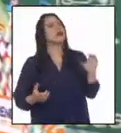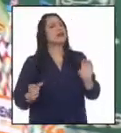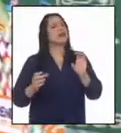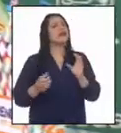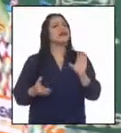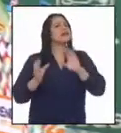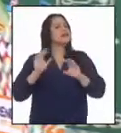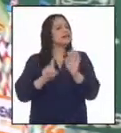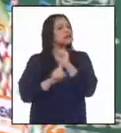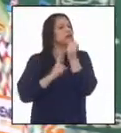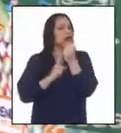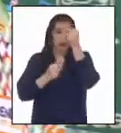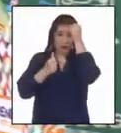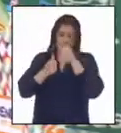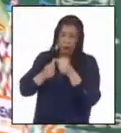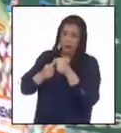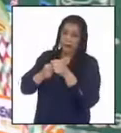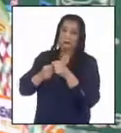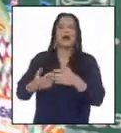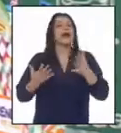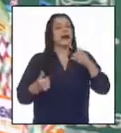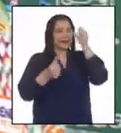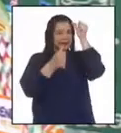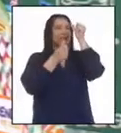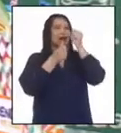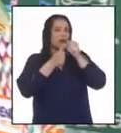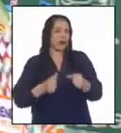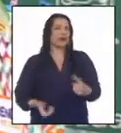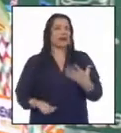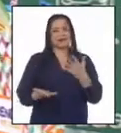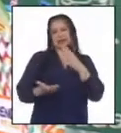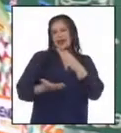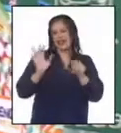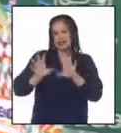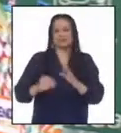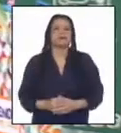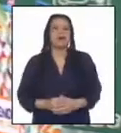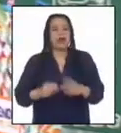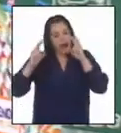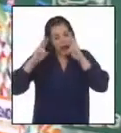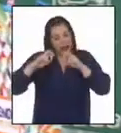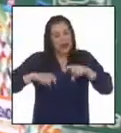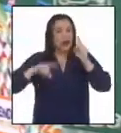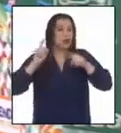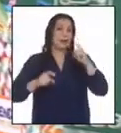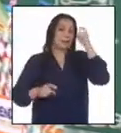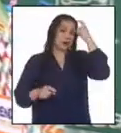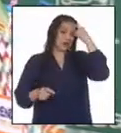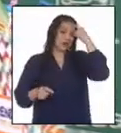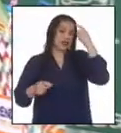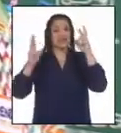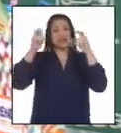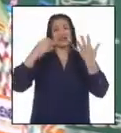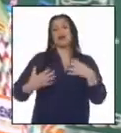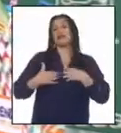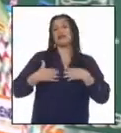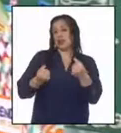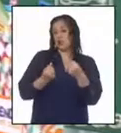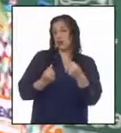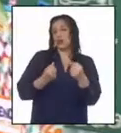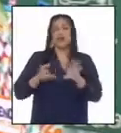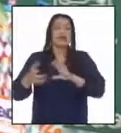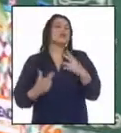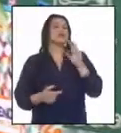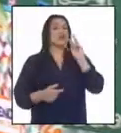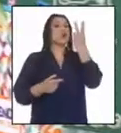Sociales? ¿No? Bueno, te voy a recordar un poquito. Examinamos algunas políticas en salud pública desarrolladas durante el